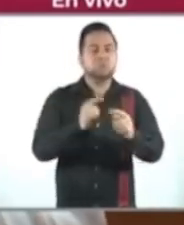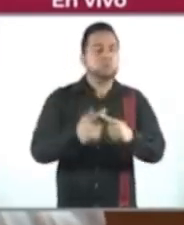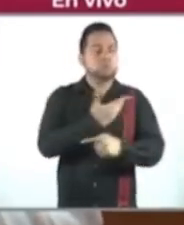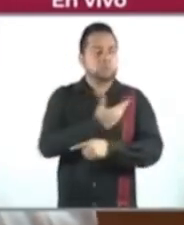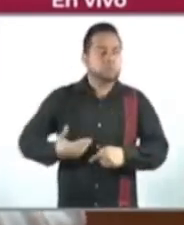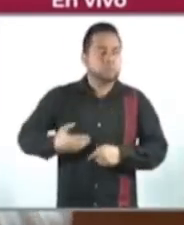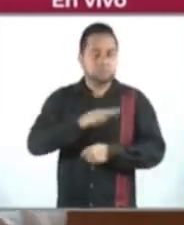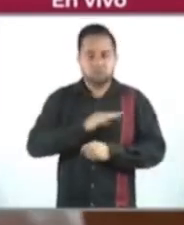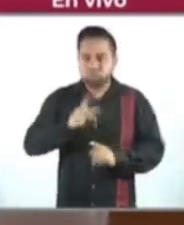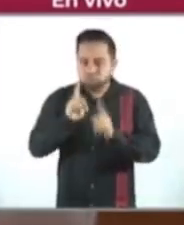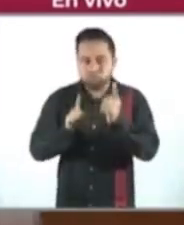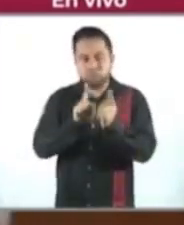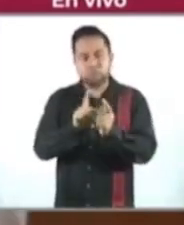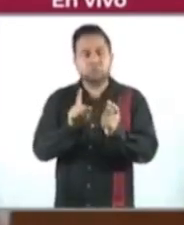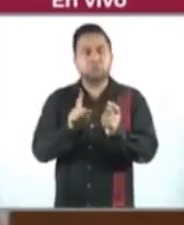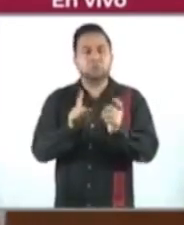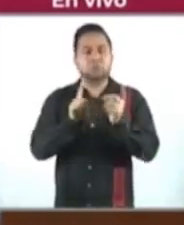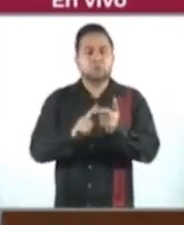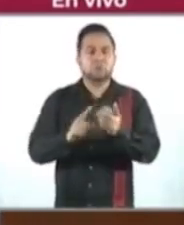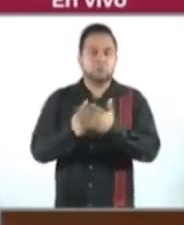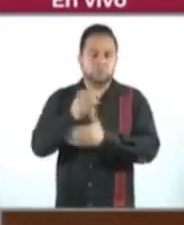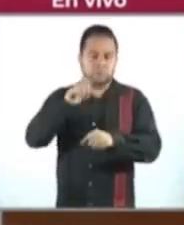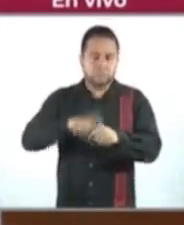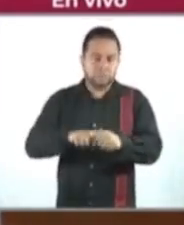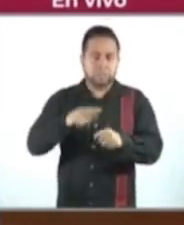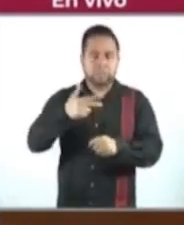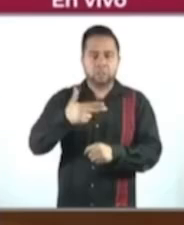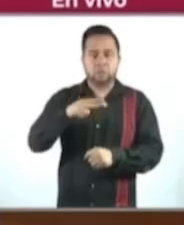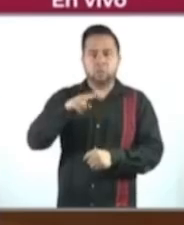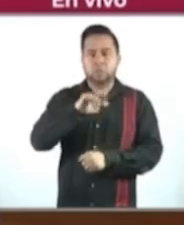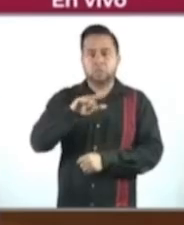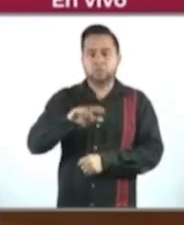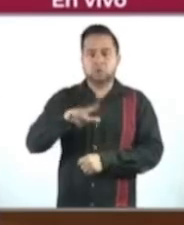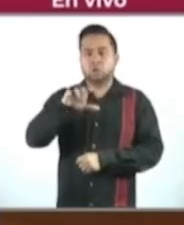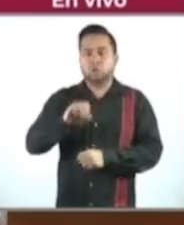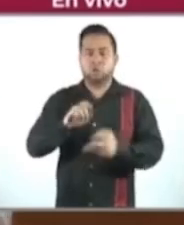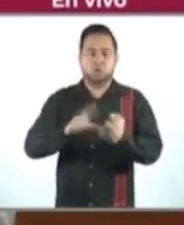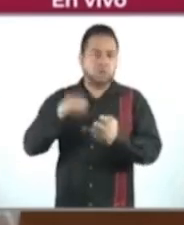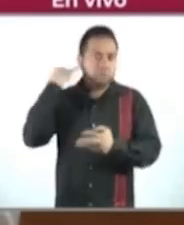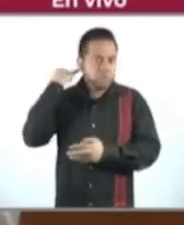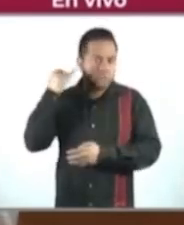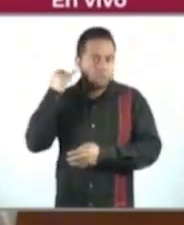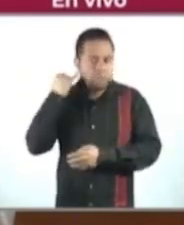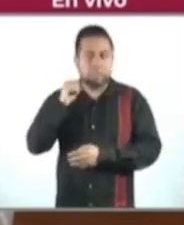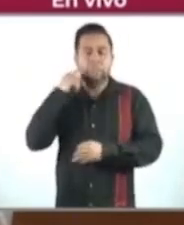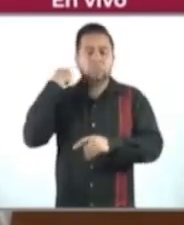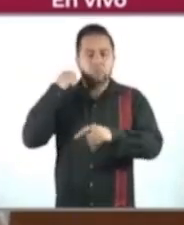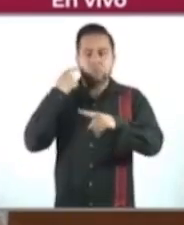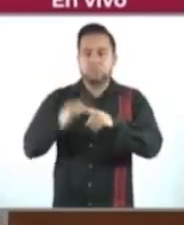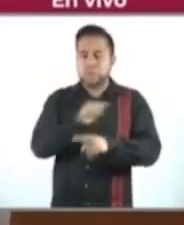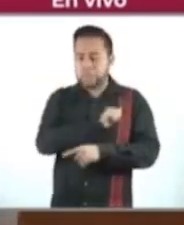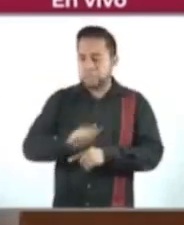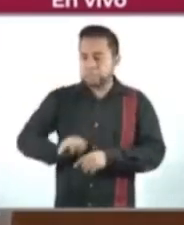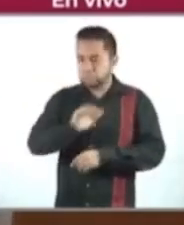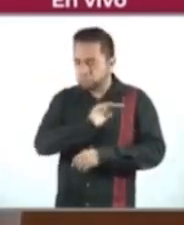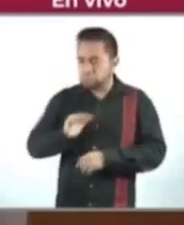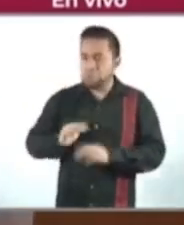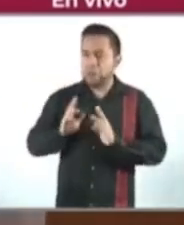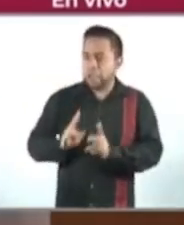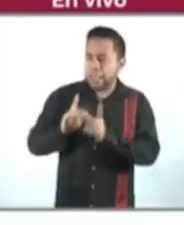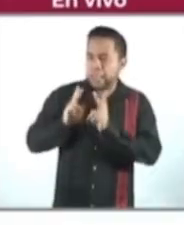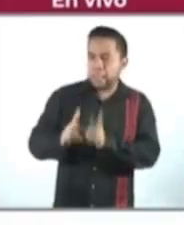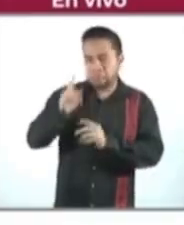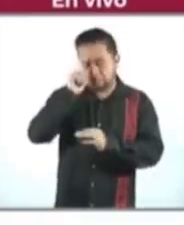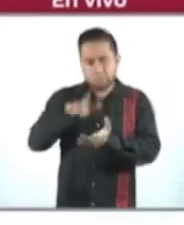municipales, básicamente de Pinotepa, de Huasolotitlán, de Jamiltepec, de Tututepec, y los agentes municipales, de que vamos a